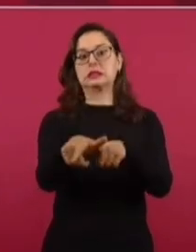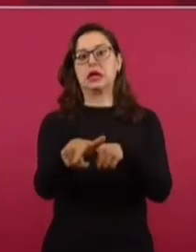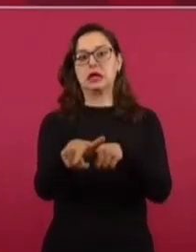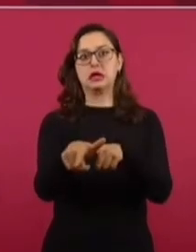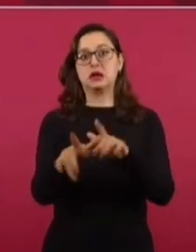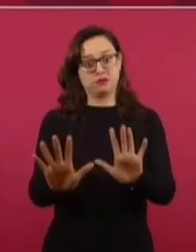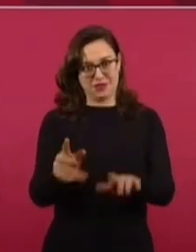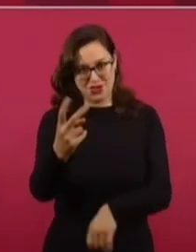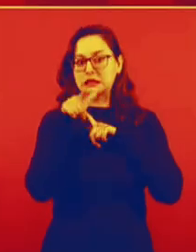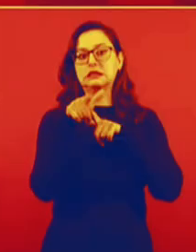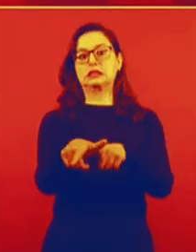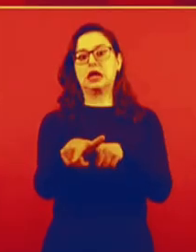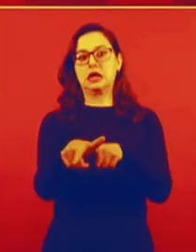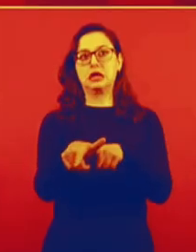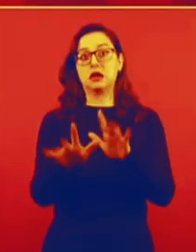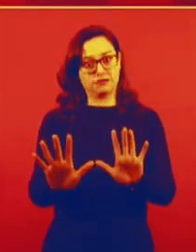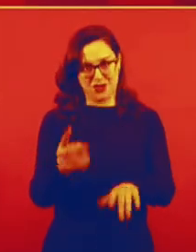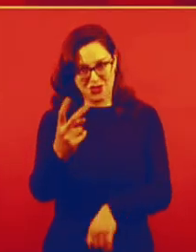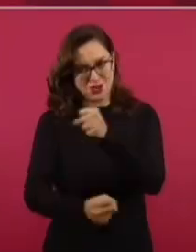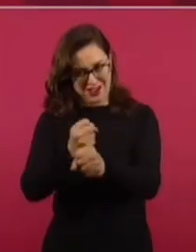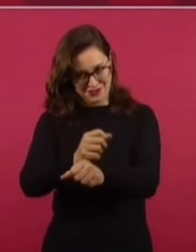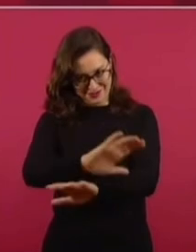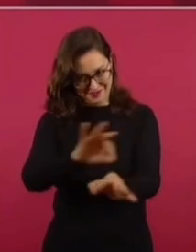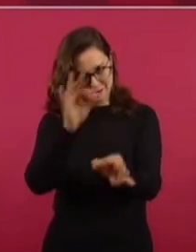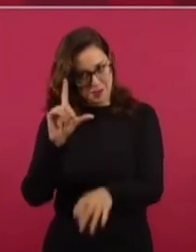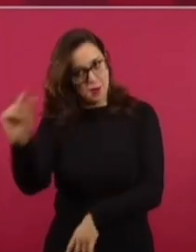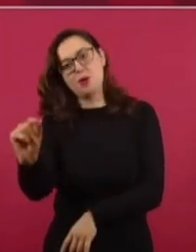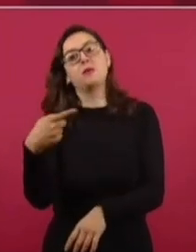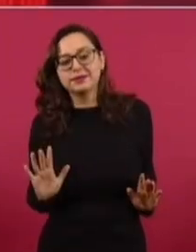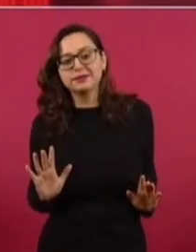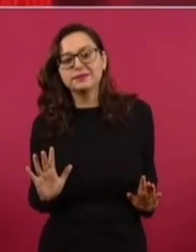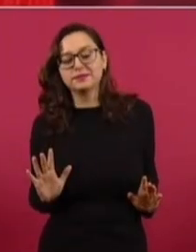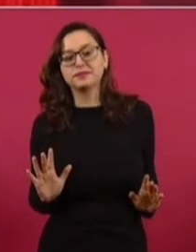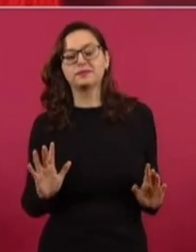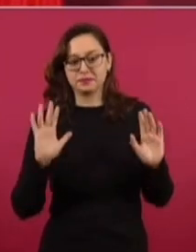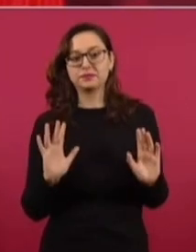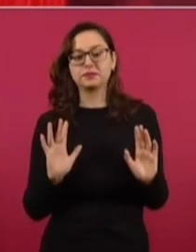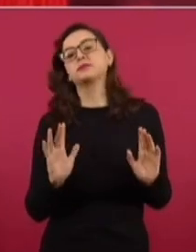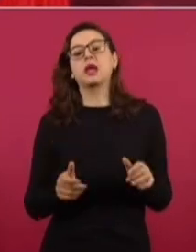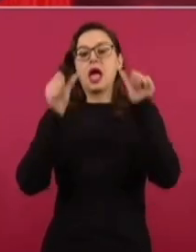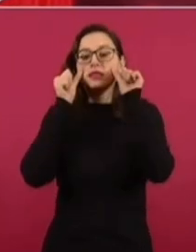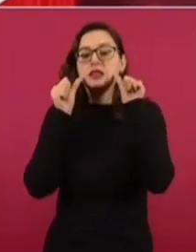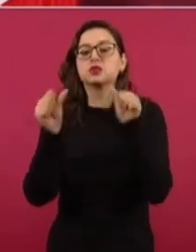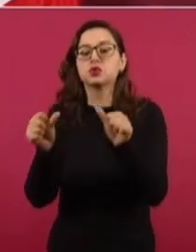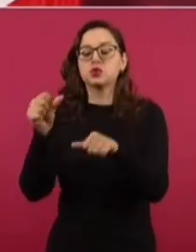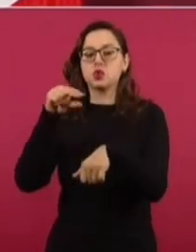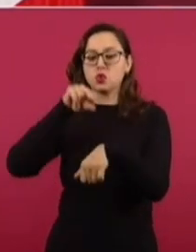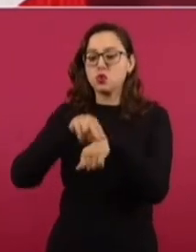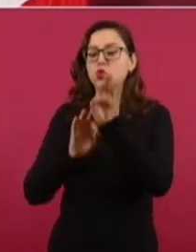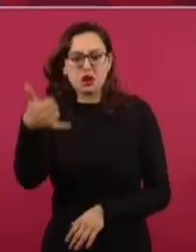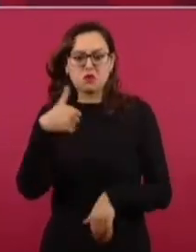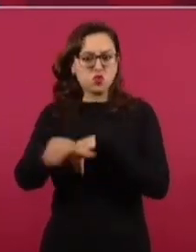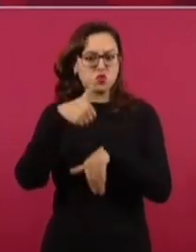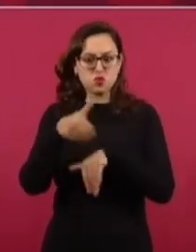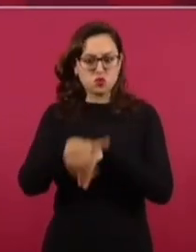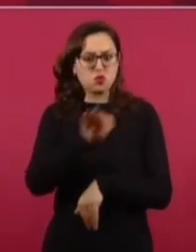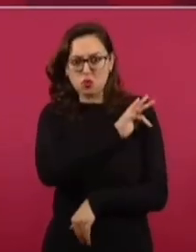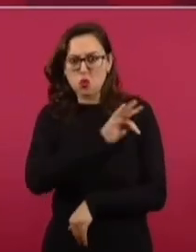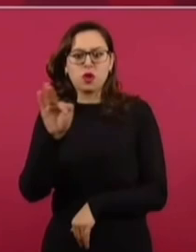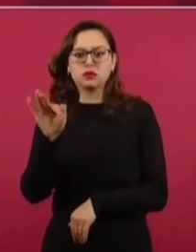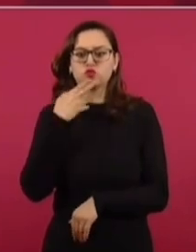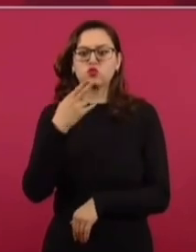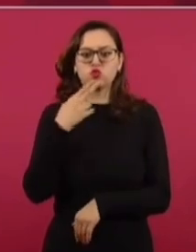Yo considero que a más tardar en un año, para atención médica y medicamentos gratuitos, todos. Ahora,